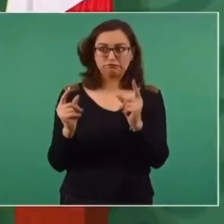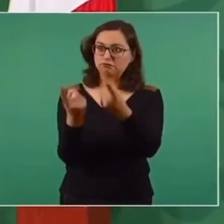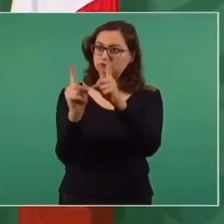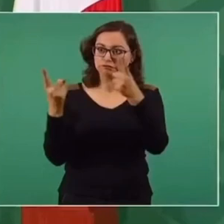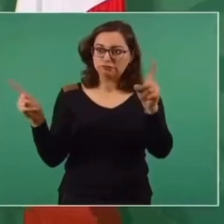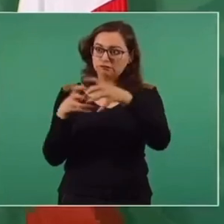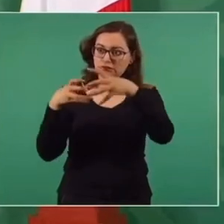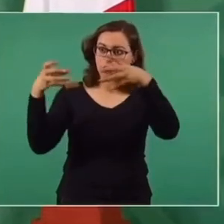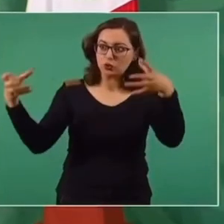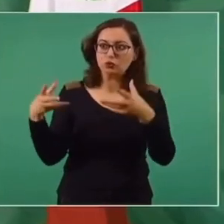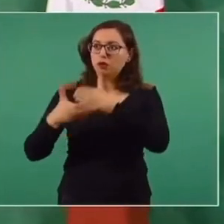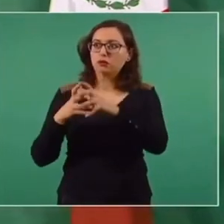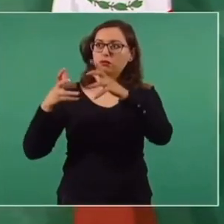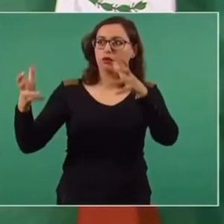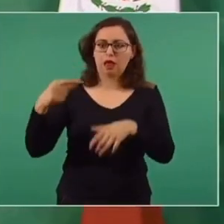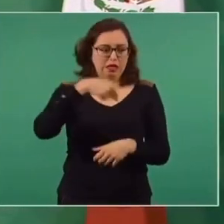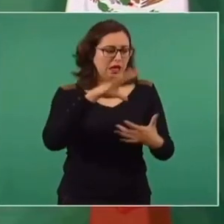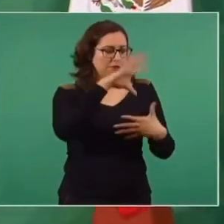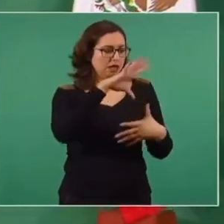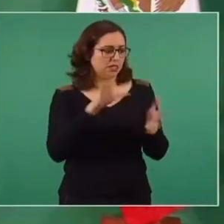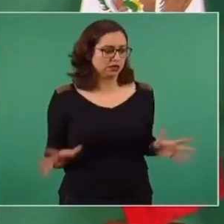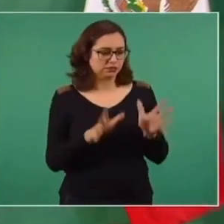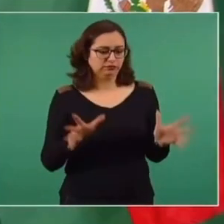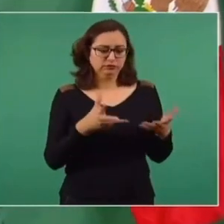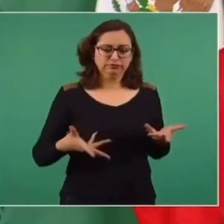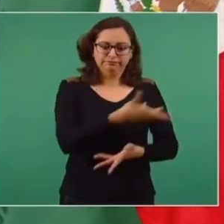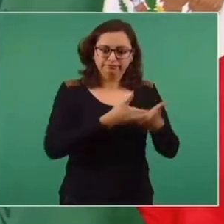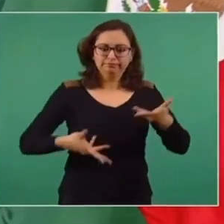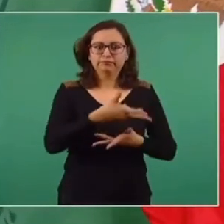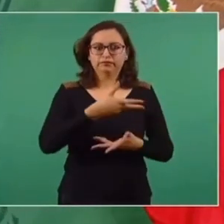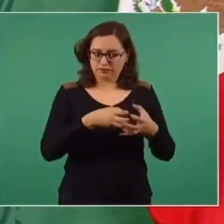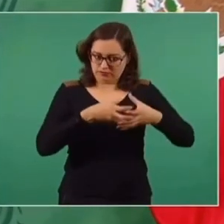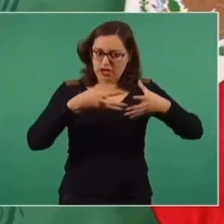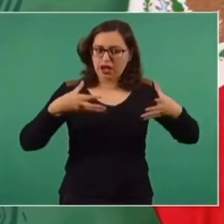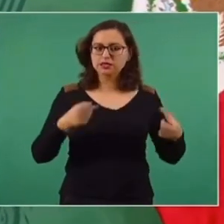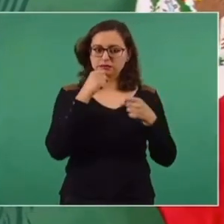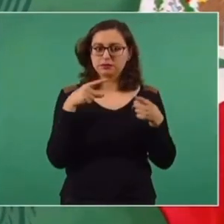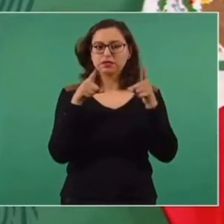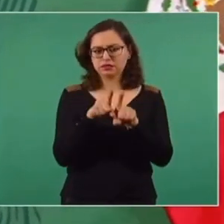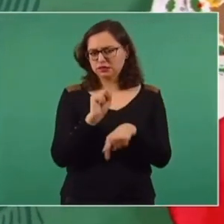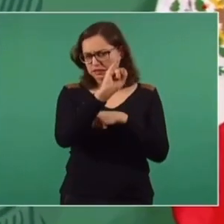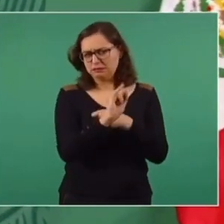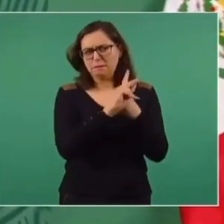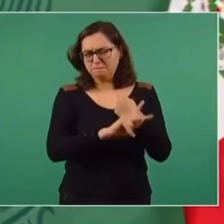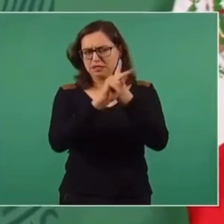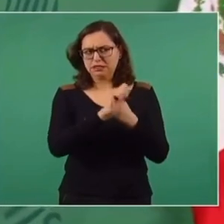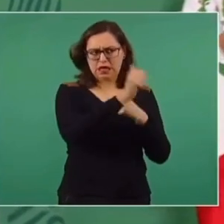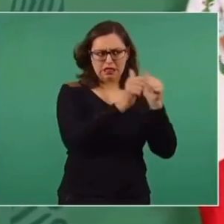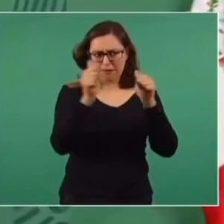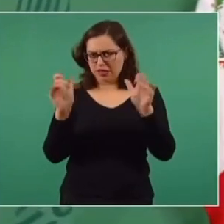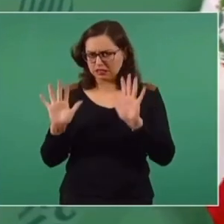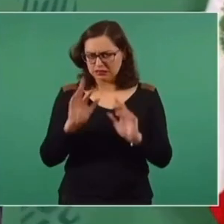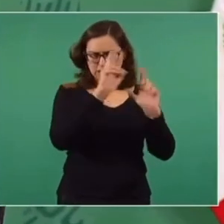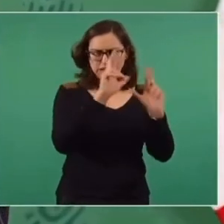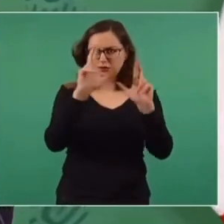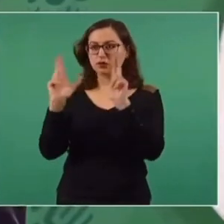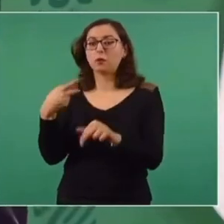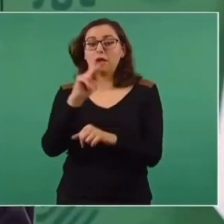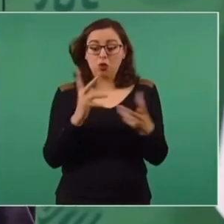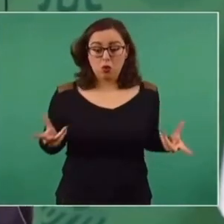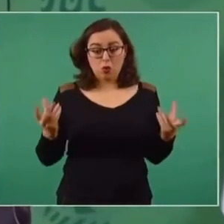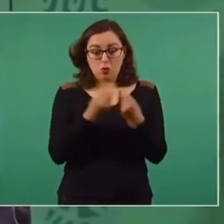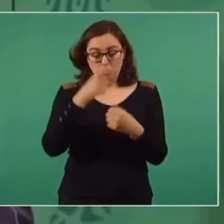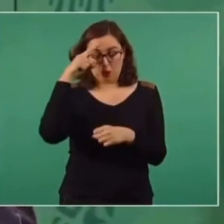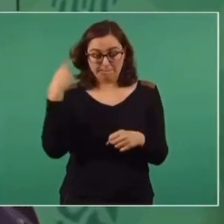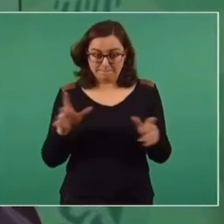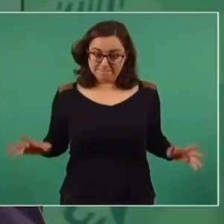el avance económico, el avance comercial, cómo integrarnos con respeto a nuestras soberanías para potenciar todo lo